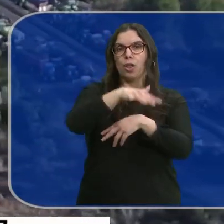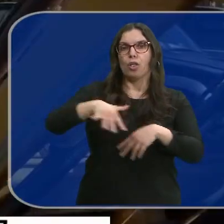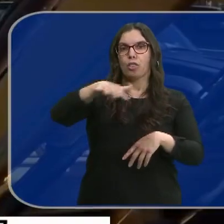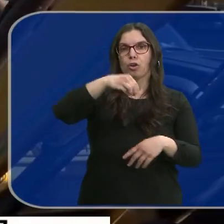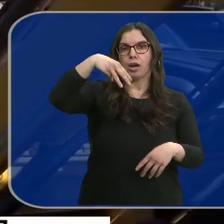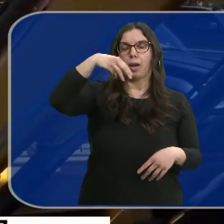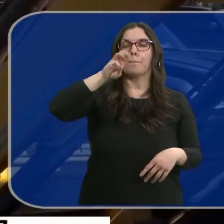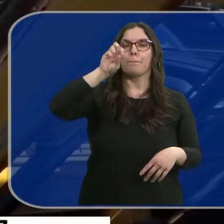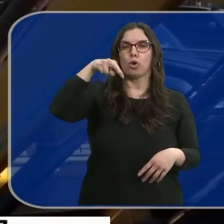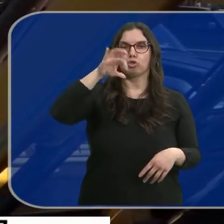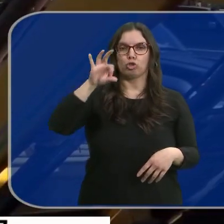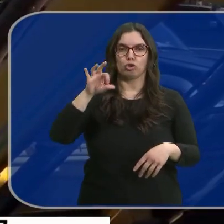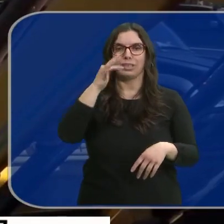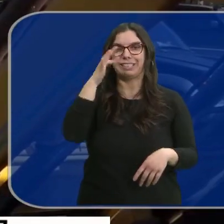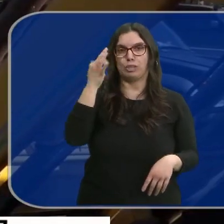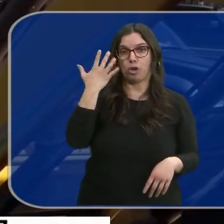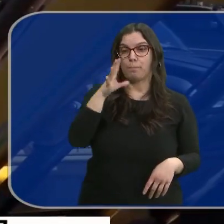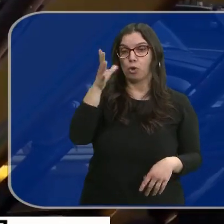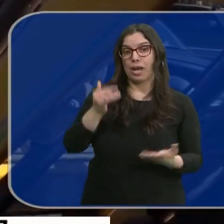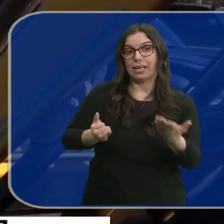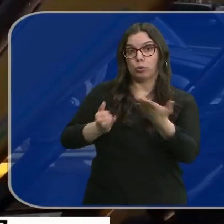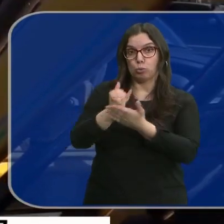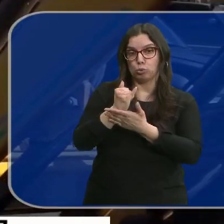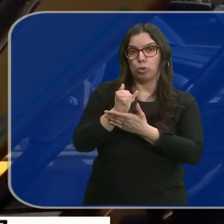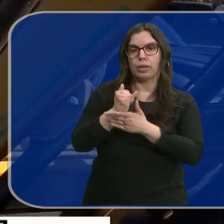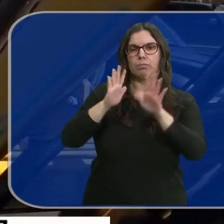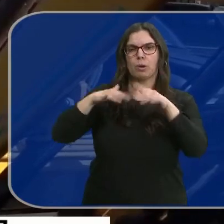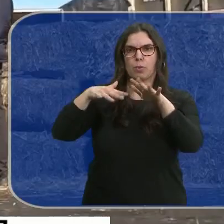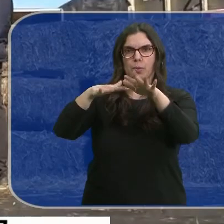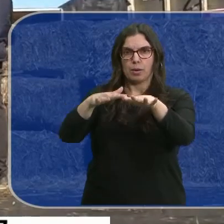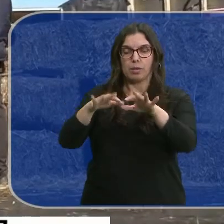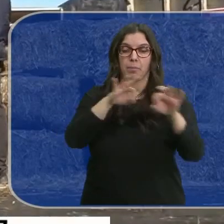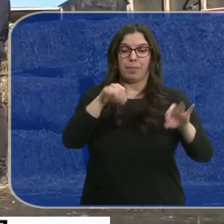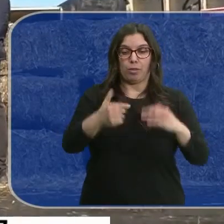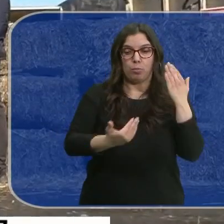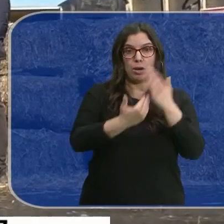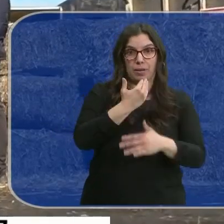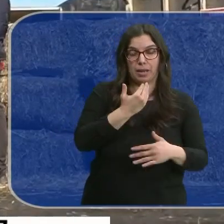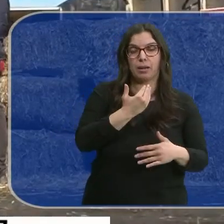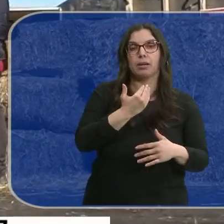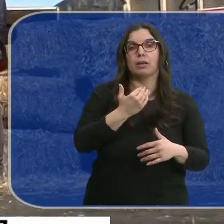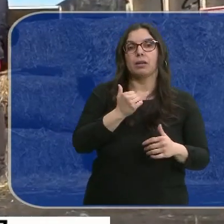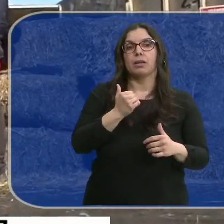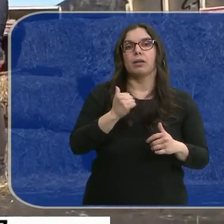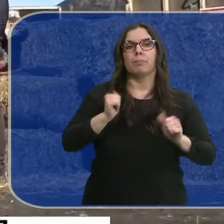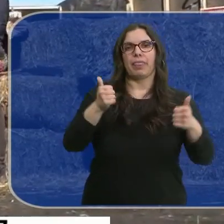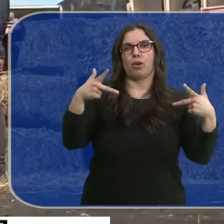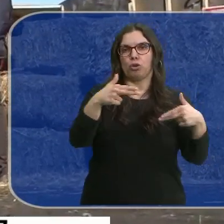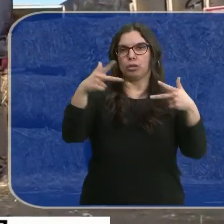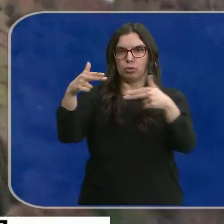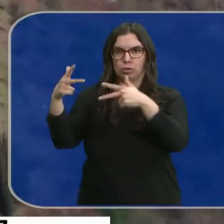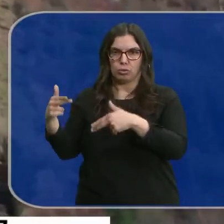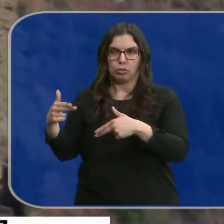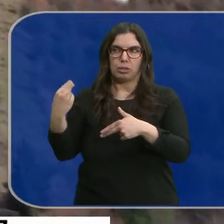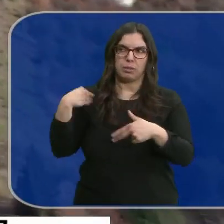la altura de Pontos en Girona después de que los agricultores hayan avanzado la protesta programada esta mañana e iniciaran los primeros cortes poco